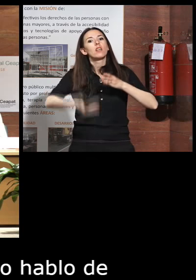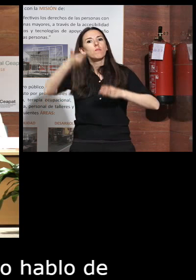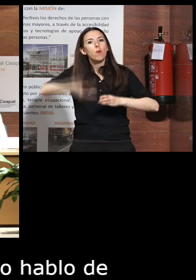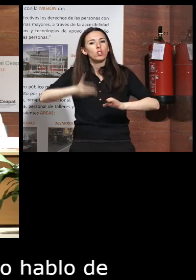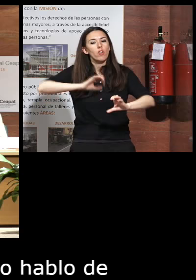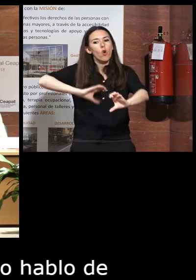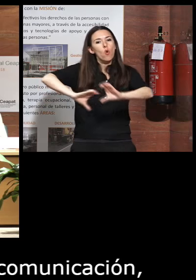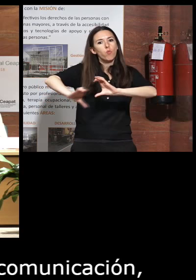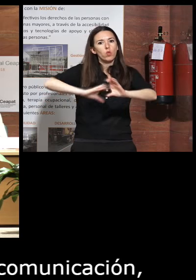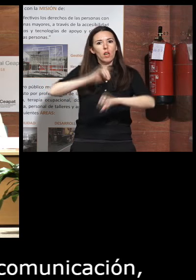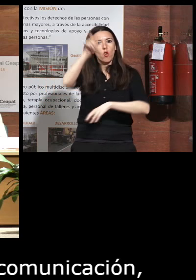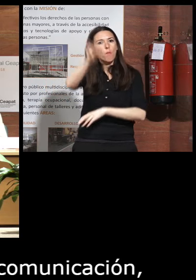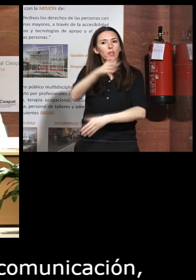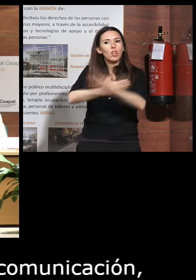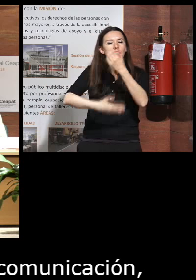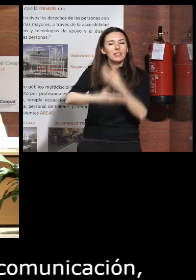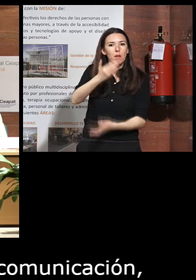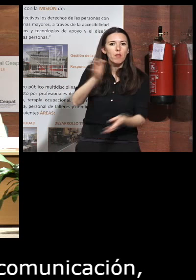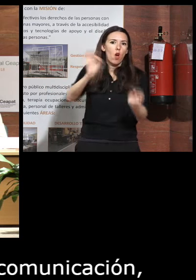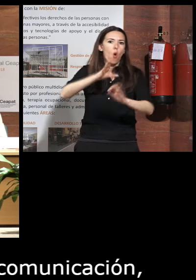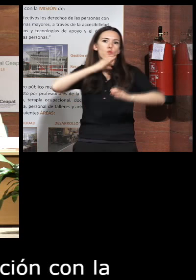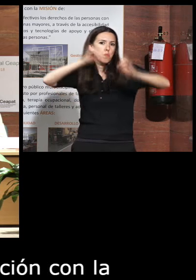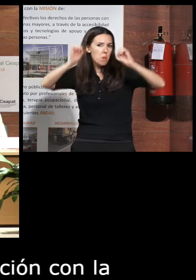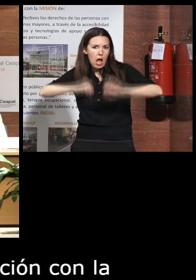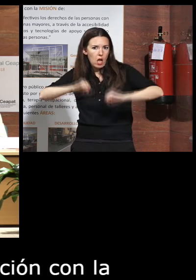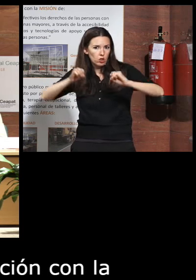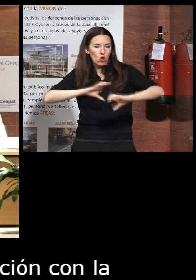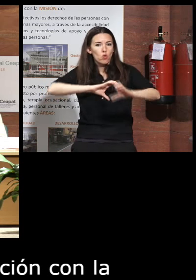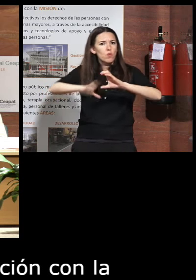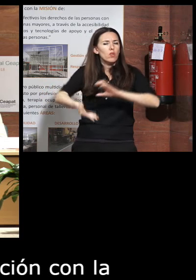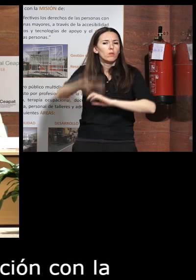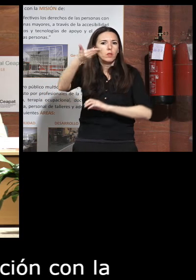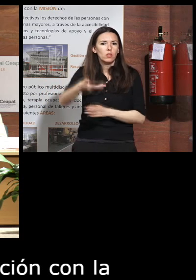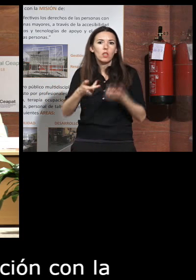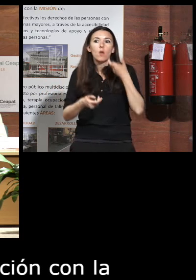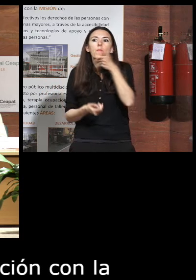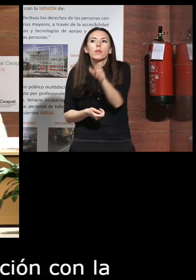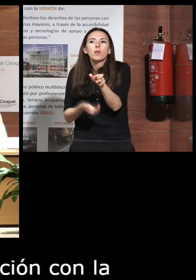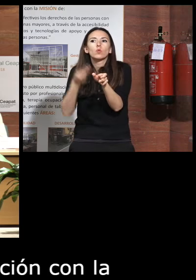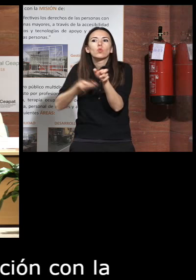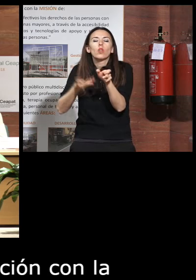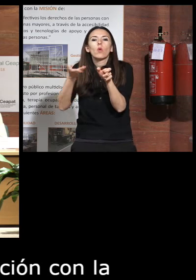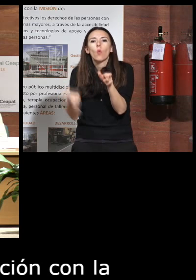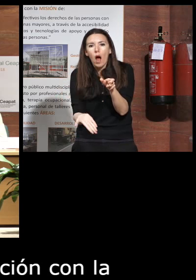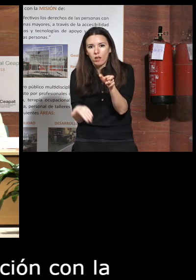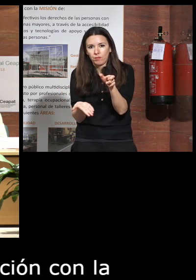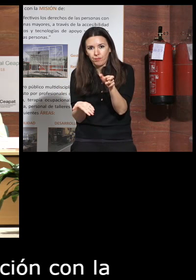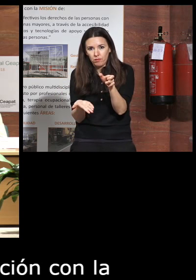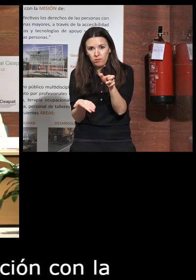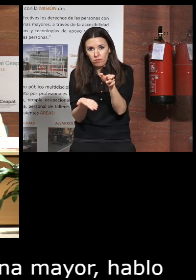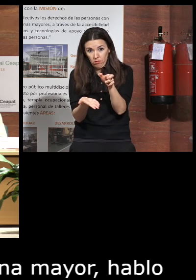la persona con discapacidad con la persona mayor hablo de qué término utilizar de dejar de